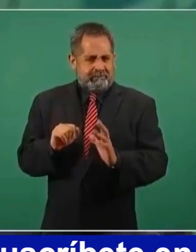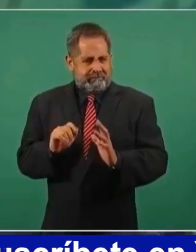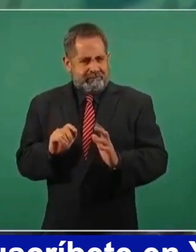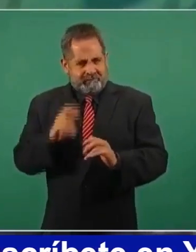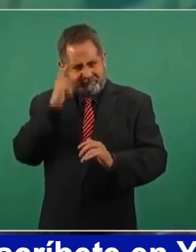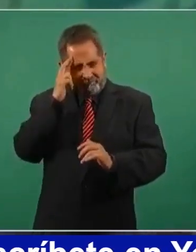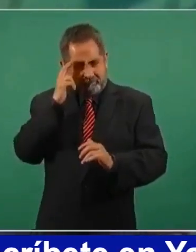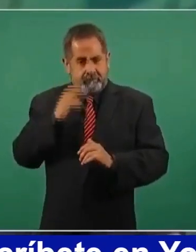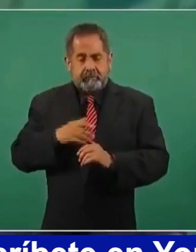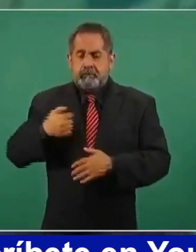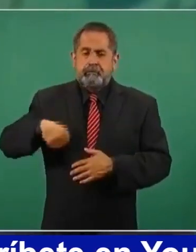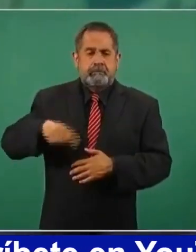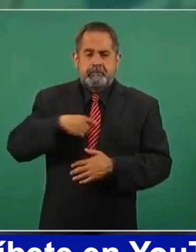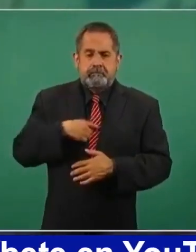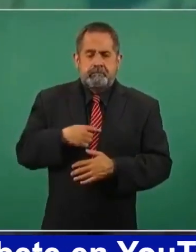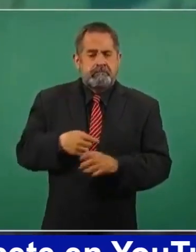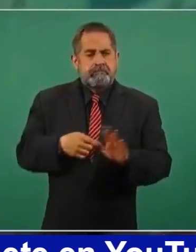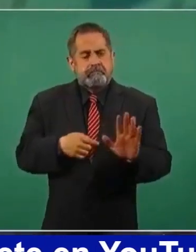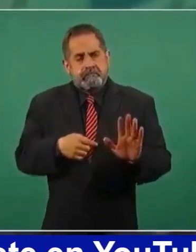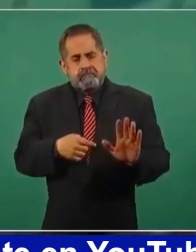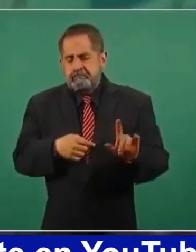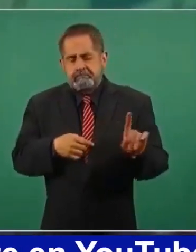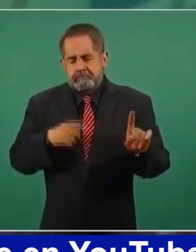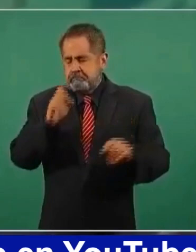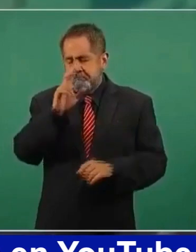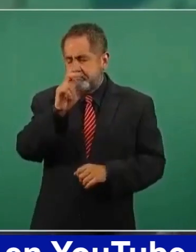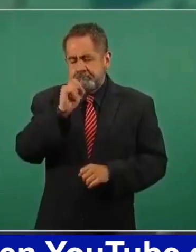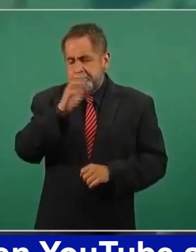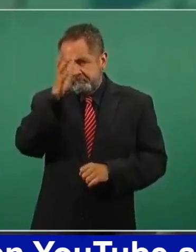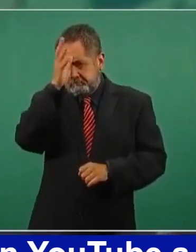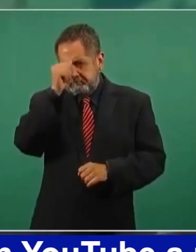nosotros manifestamos nuestra inconformidad